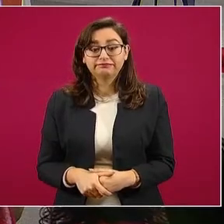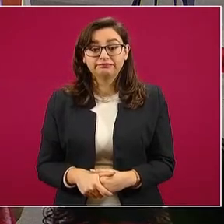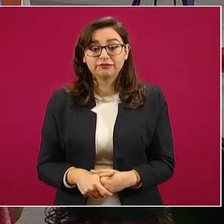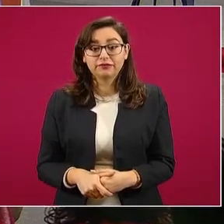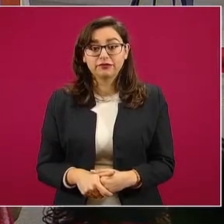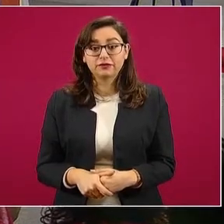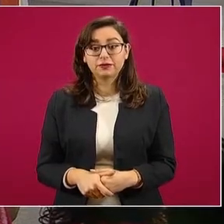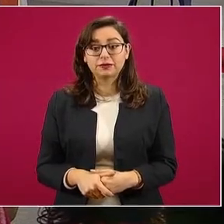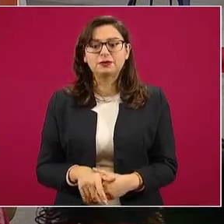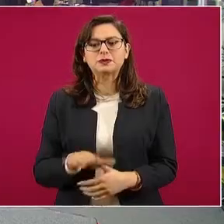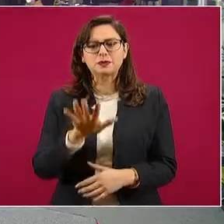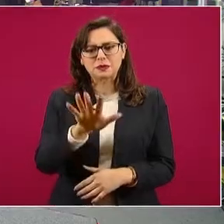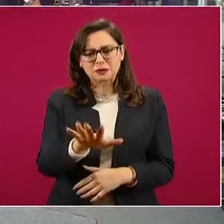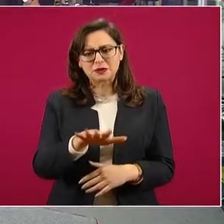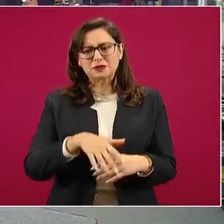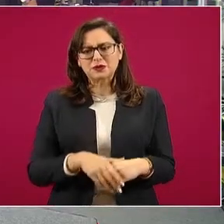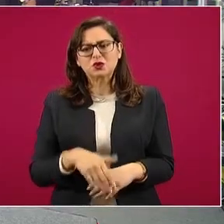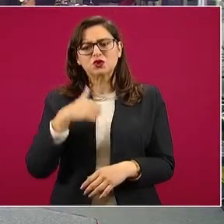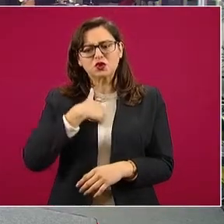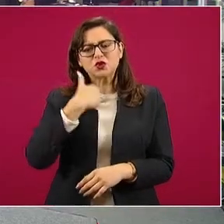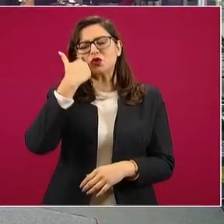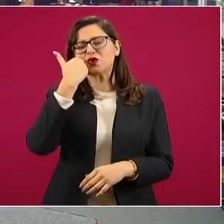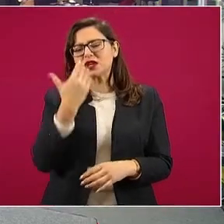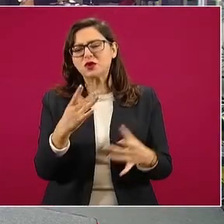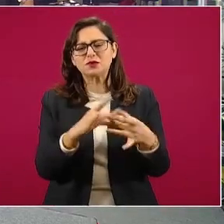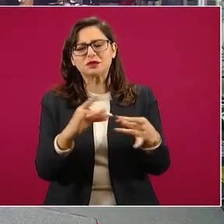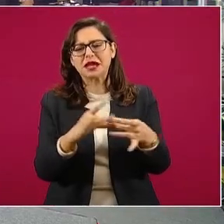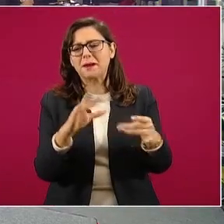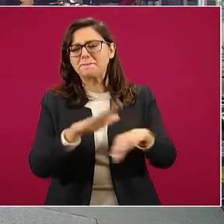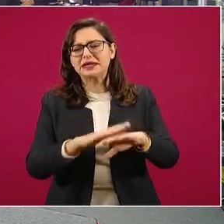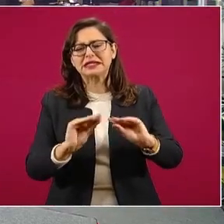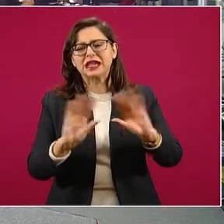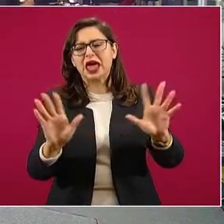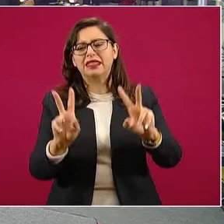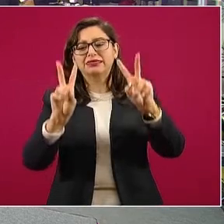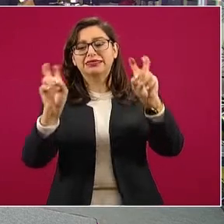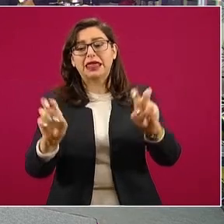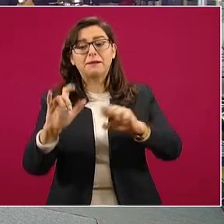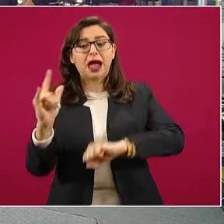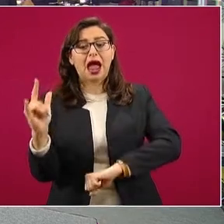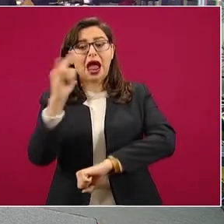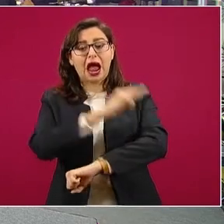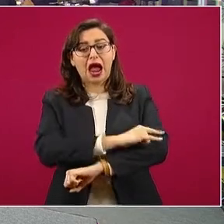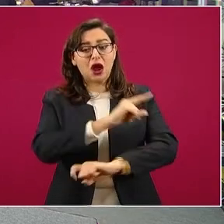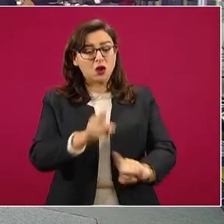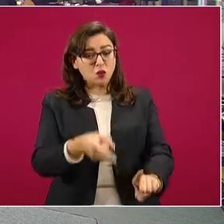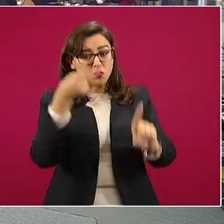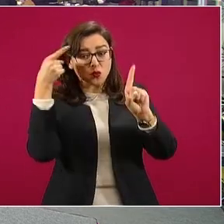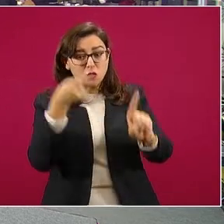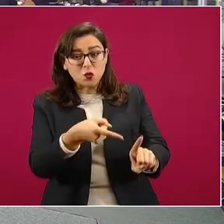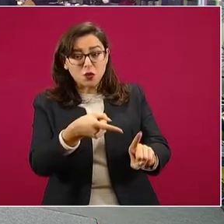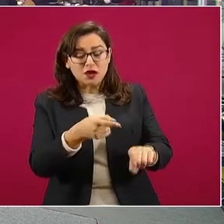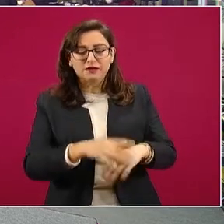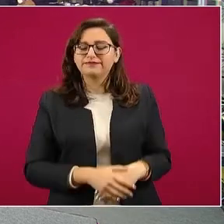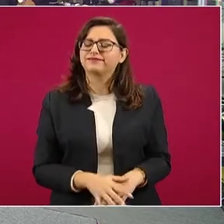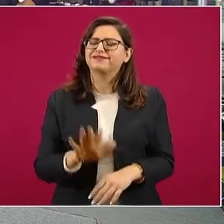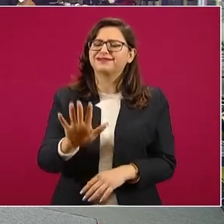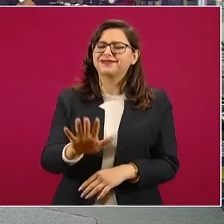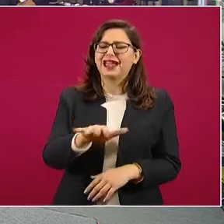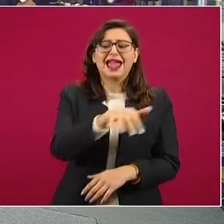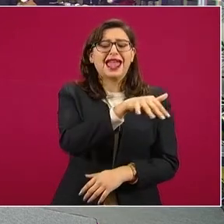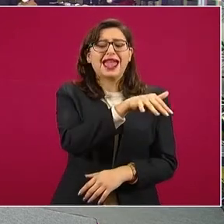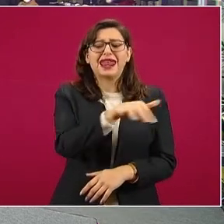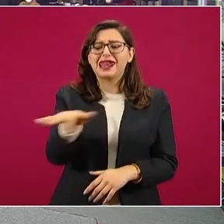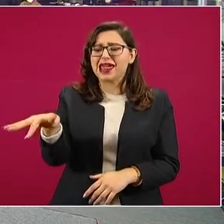Nada más para precisar, sí me gustaría saber si particularmente en la seguridad de los aeropuertos se haría un nuevo esquema. general. Nada más vamos a ver